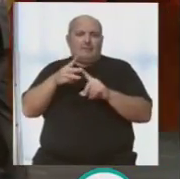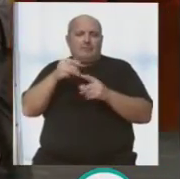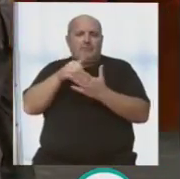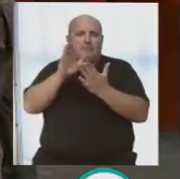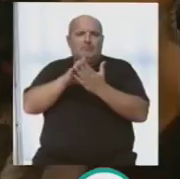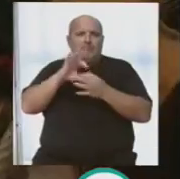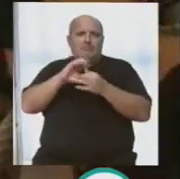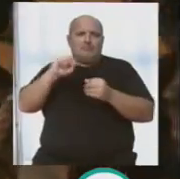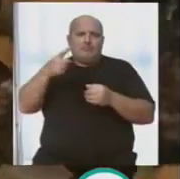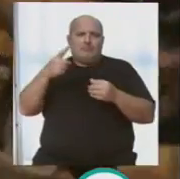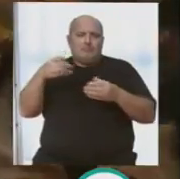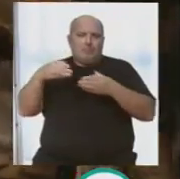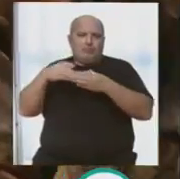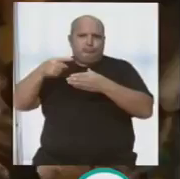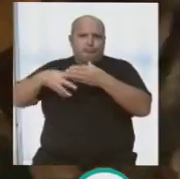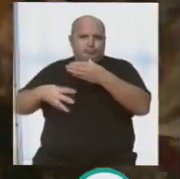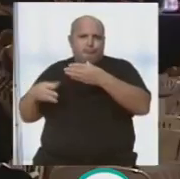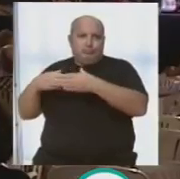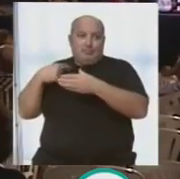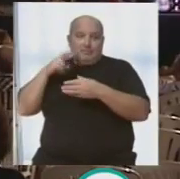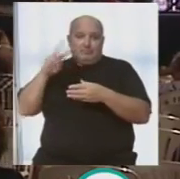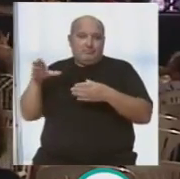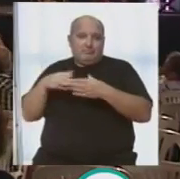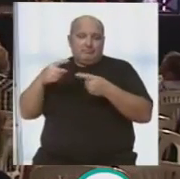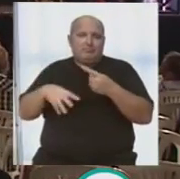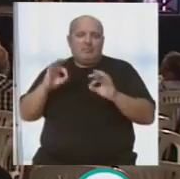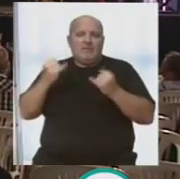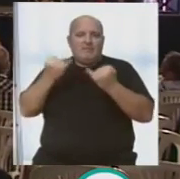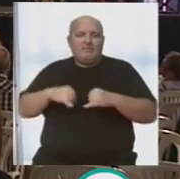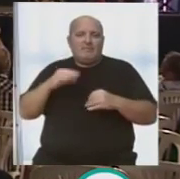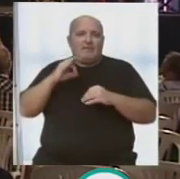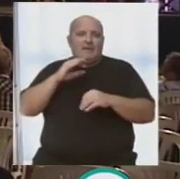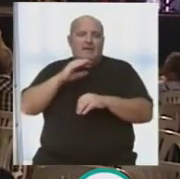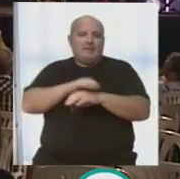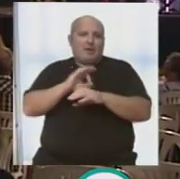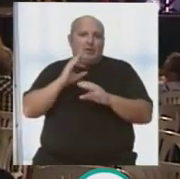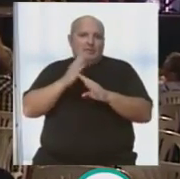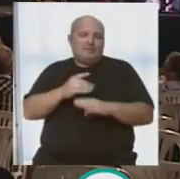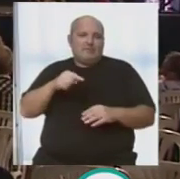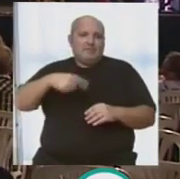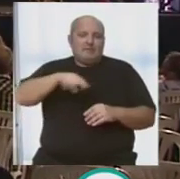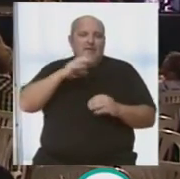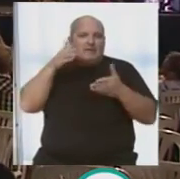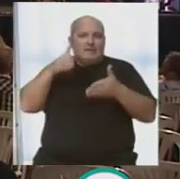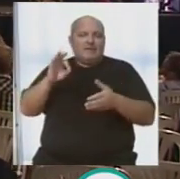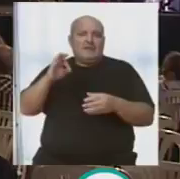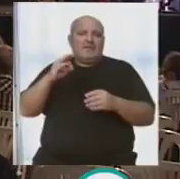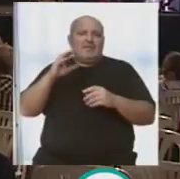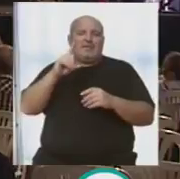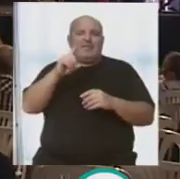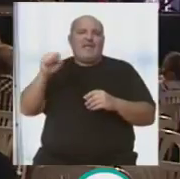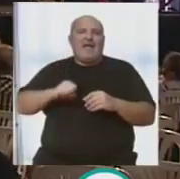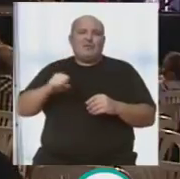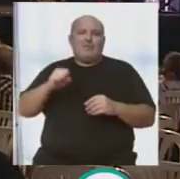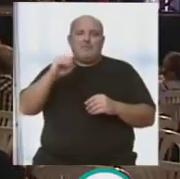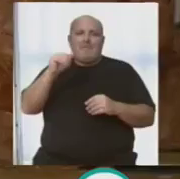bueno, todos los días es un cartel, pero el 14 es además el festival de Río de Janeiro, como te acabo de comentar, dedicado al centenario de Paco